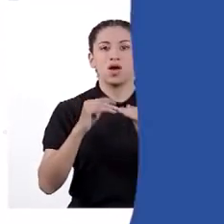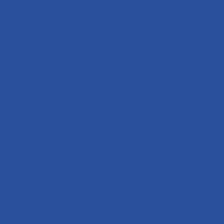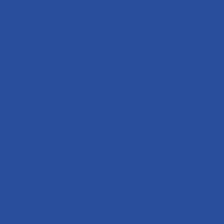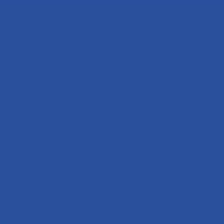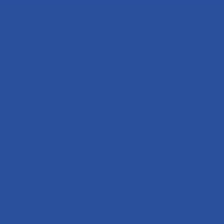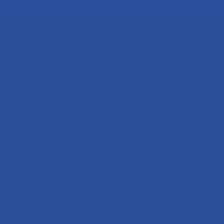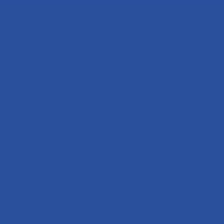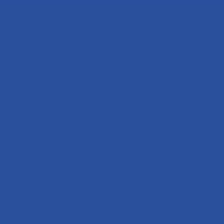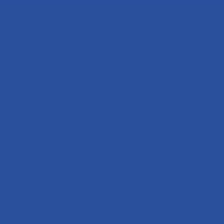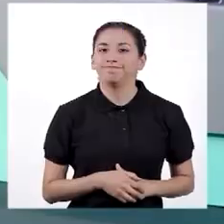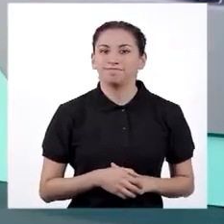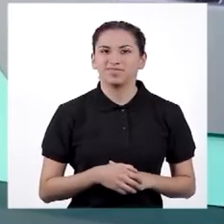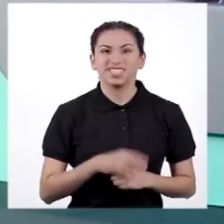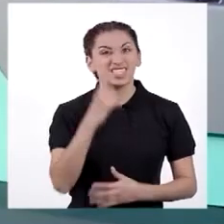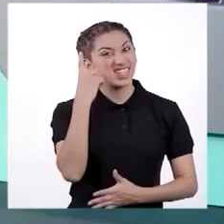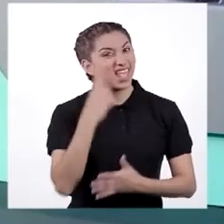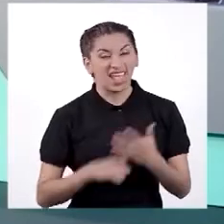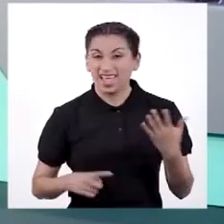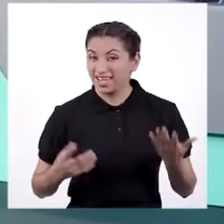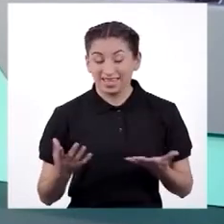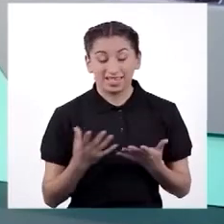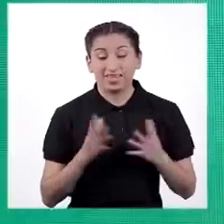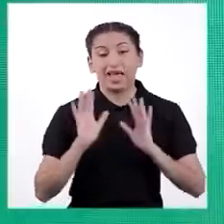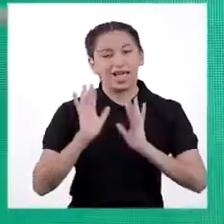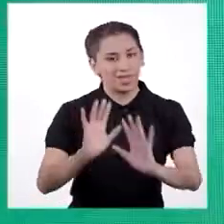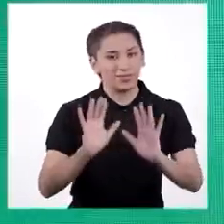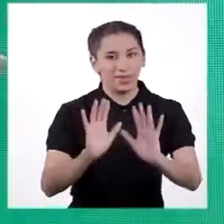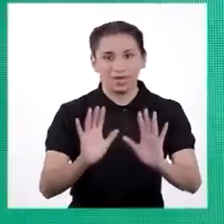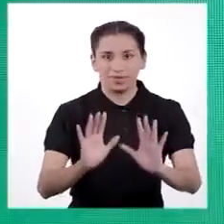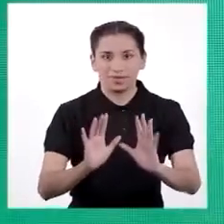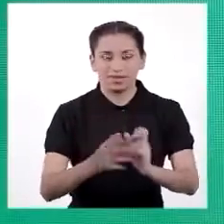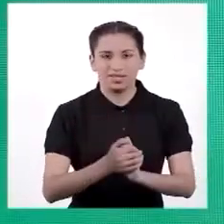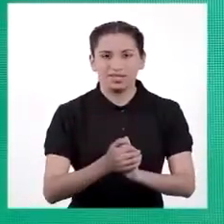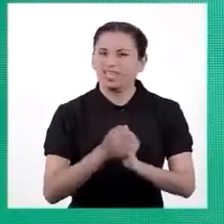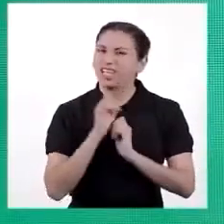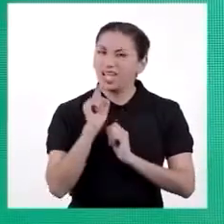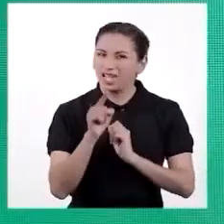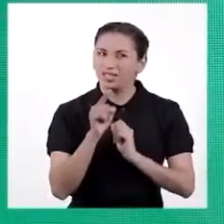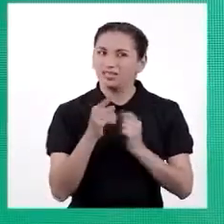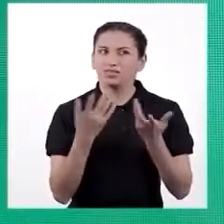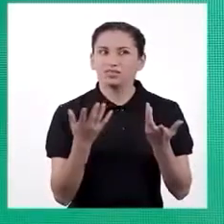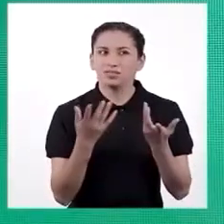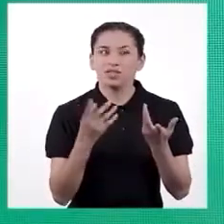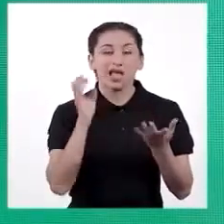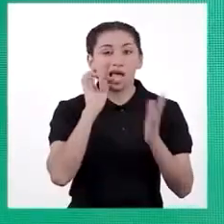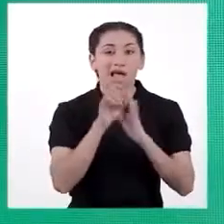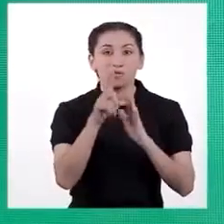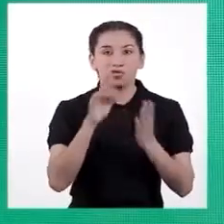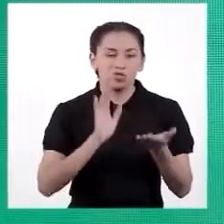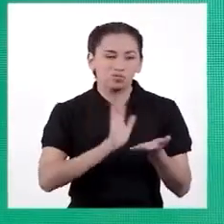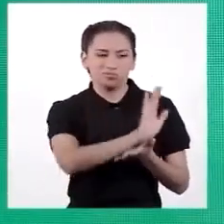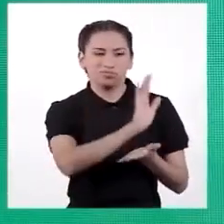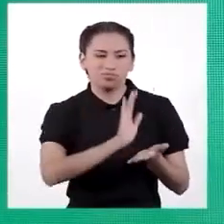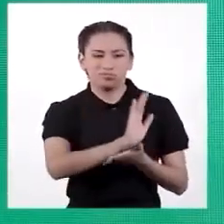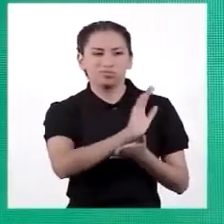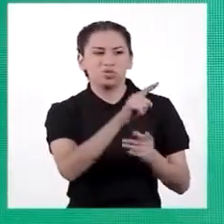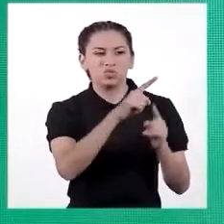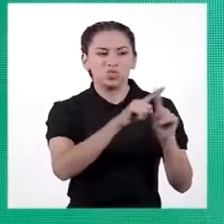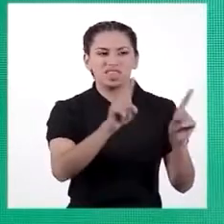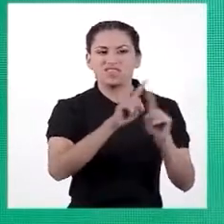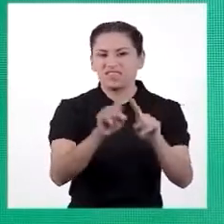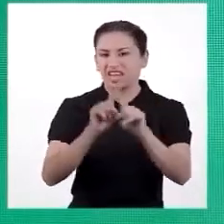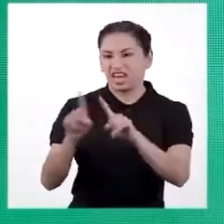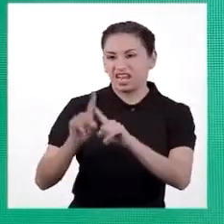costumbres. ¿Qué? Espera, Mario. Es que eso tiene sentido. Si te marginan por ser